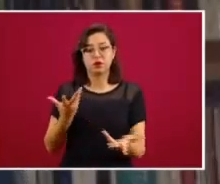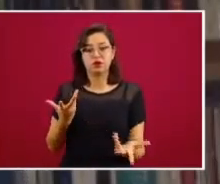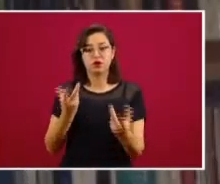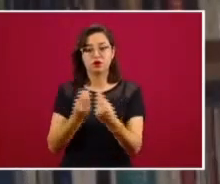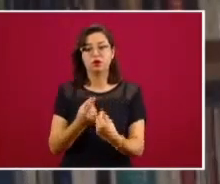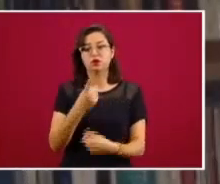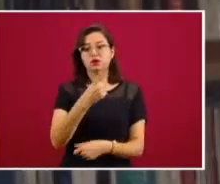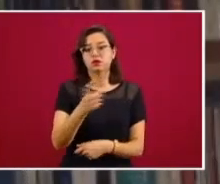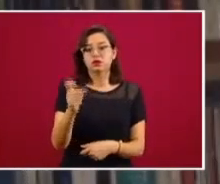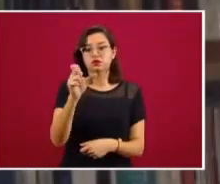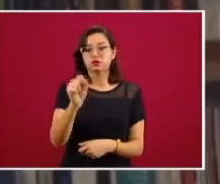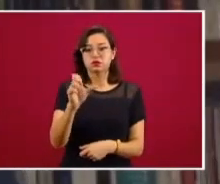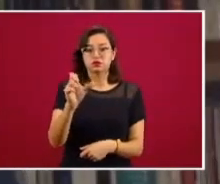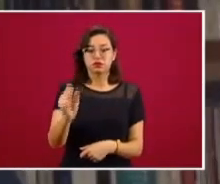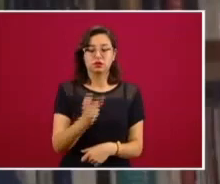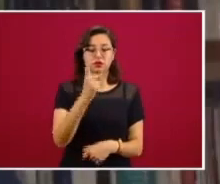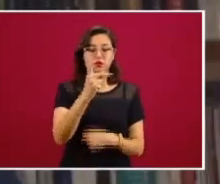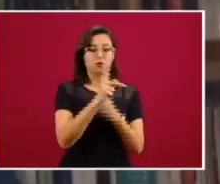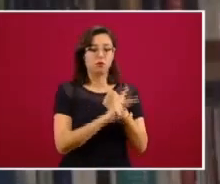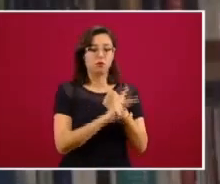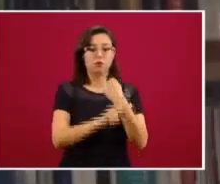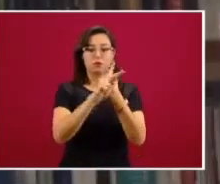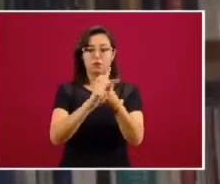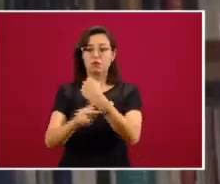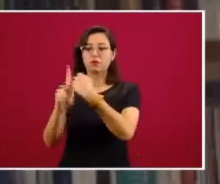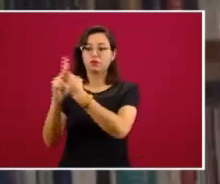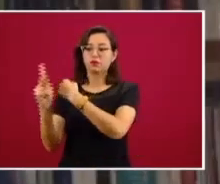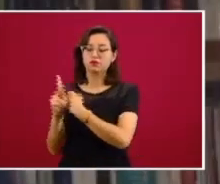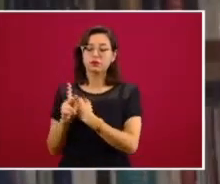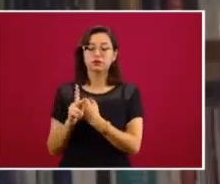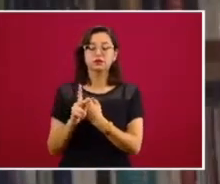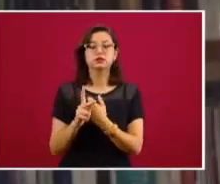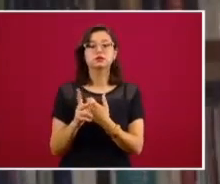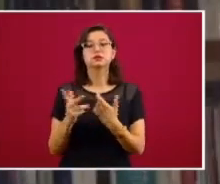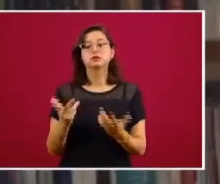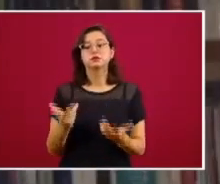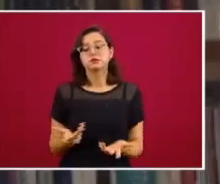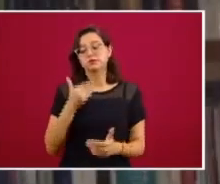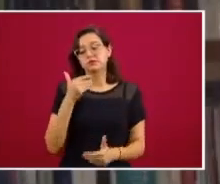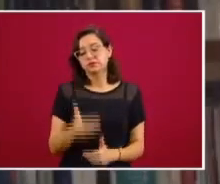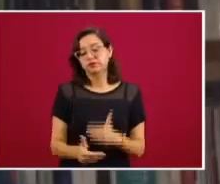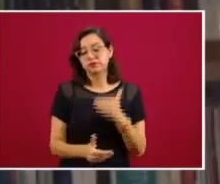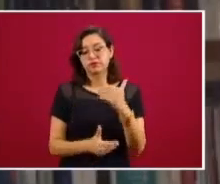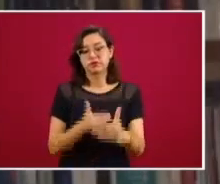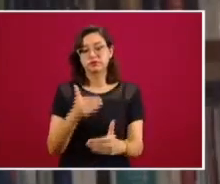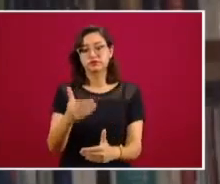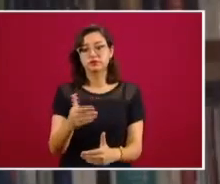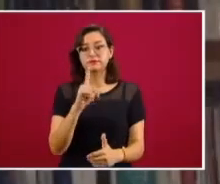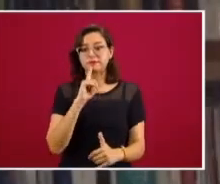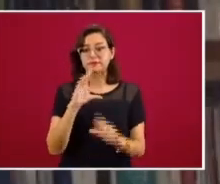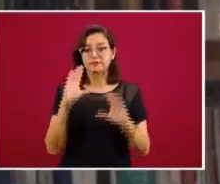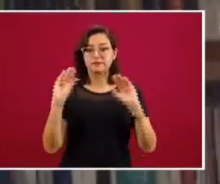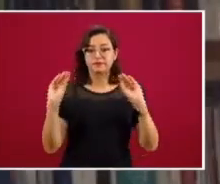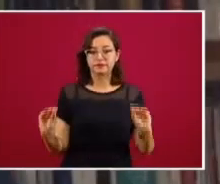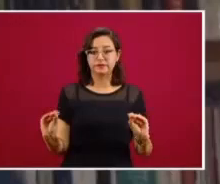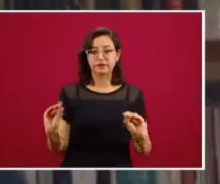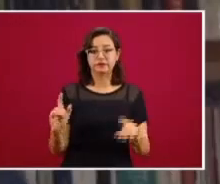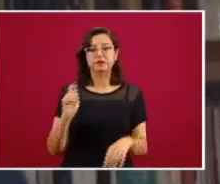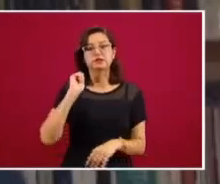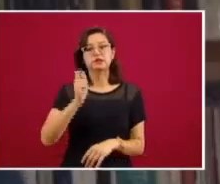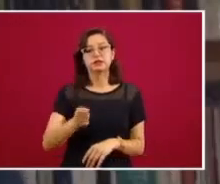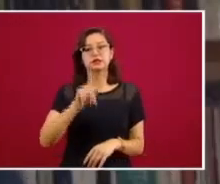161 países, se someta a lo que se conoce como un procedimiento de silencio. Es decir, se dan